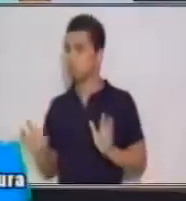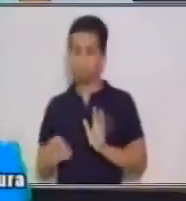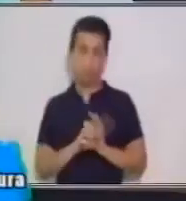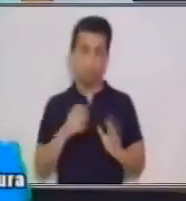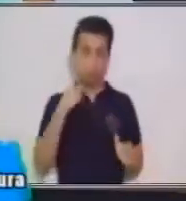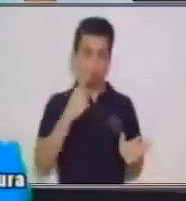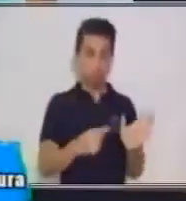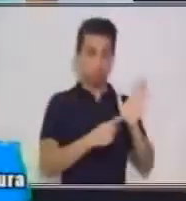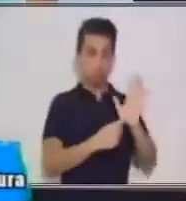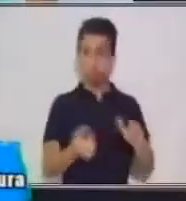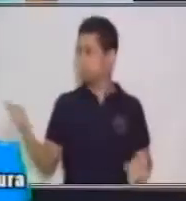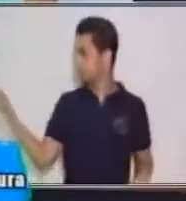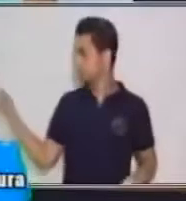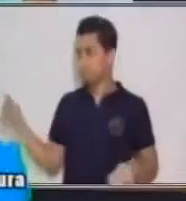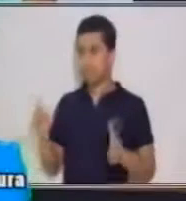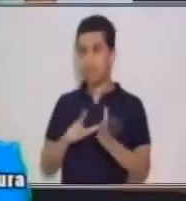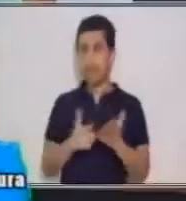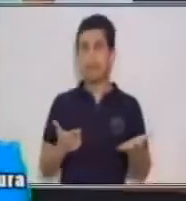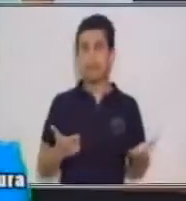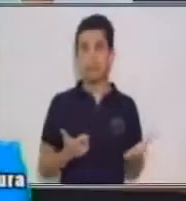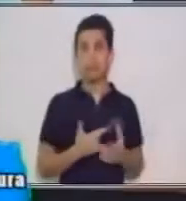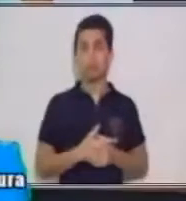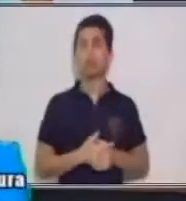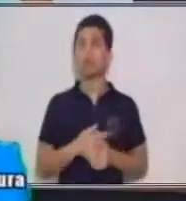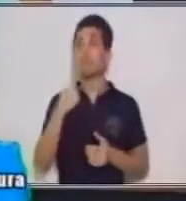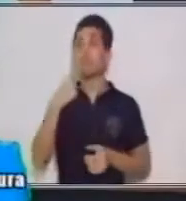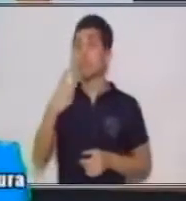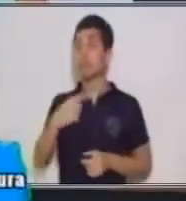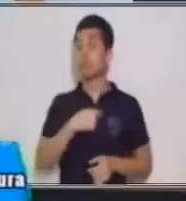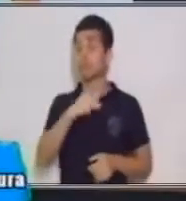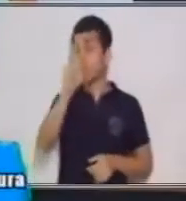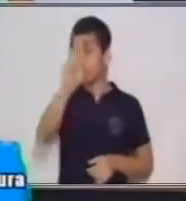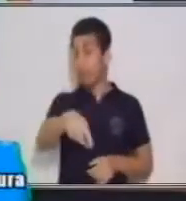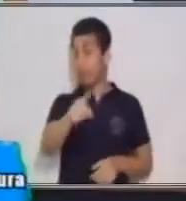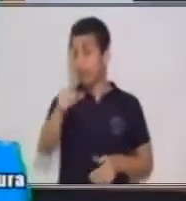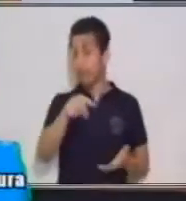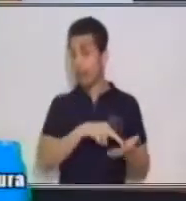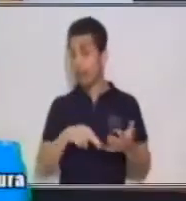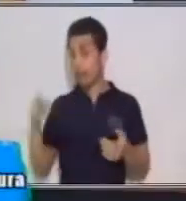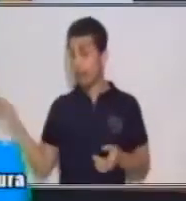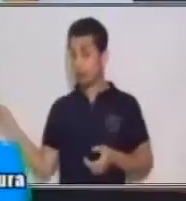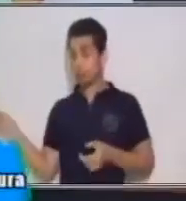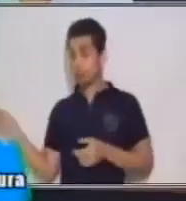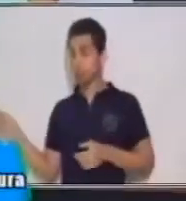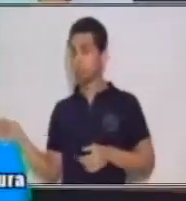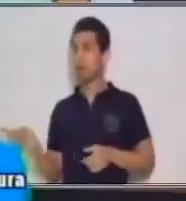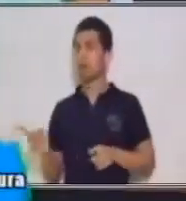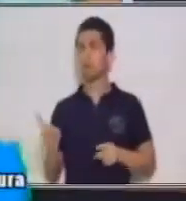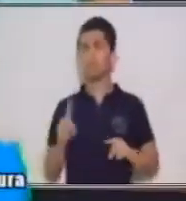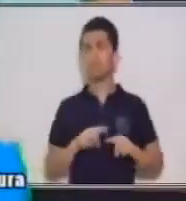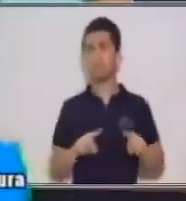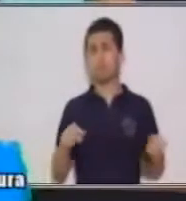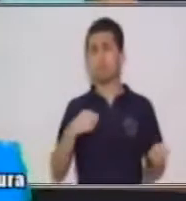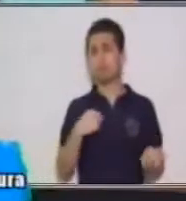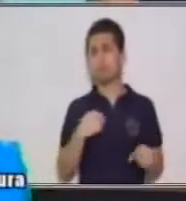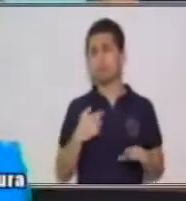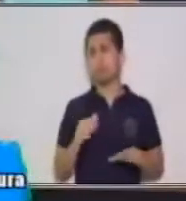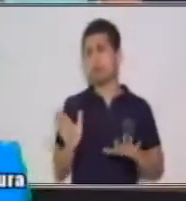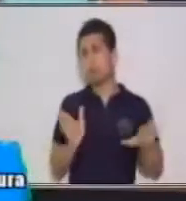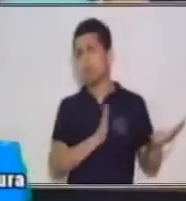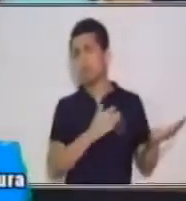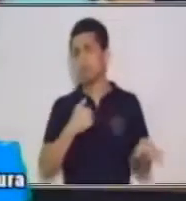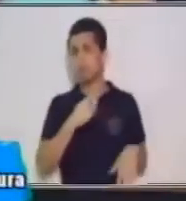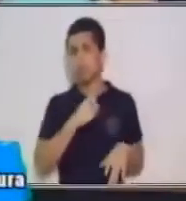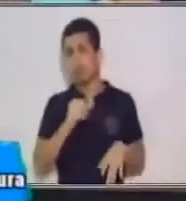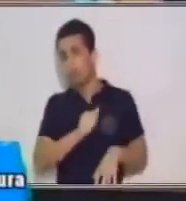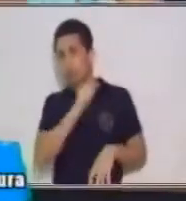Este lo va a decir la maestra que lo tenemos que leer. Pero, por aparte, yo quiero leer este